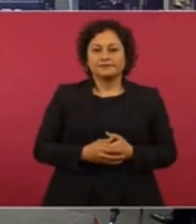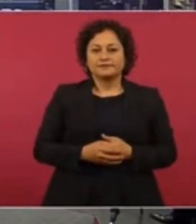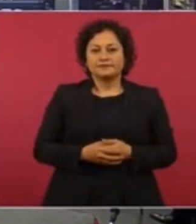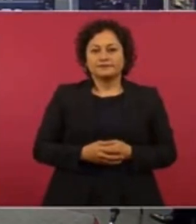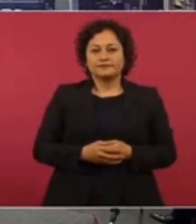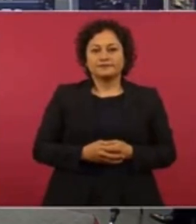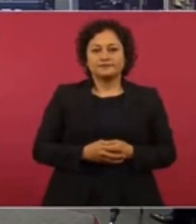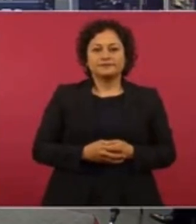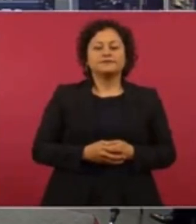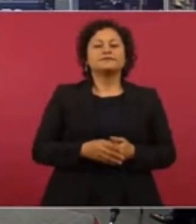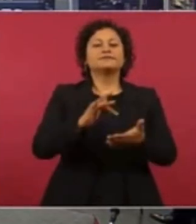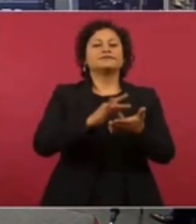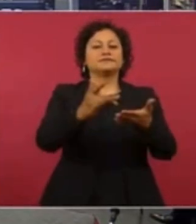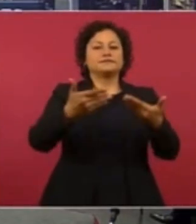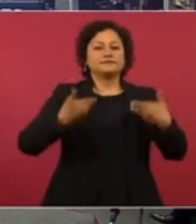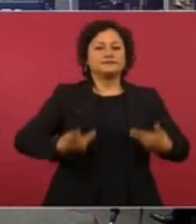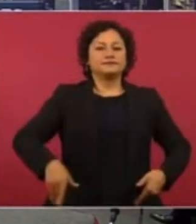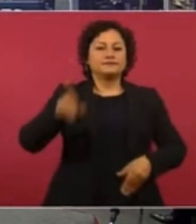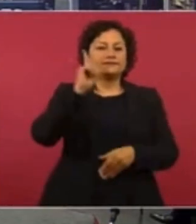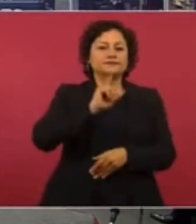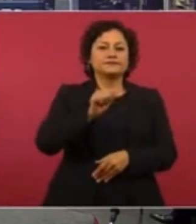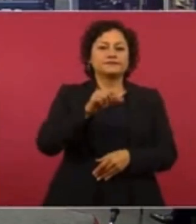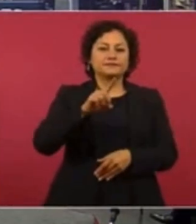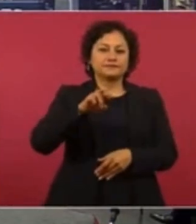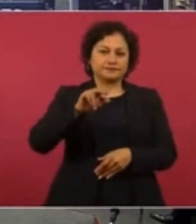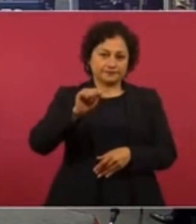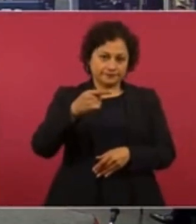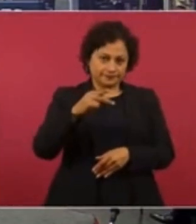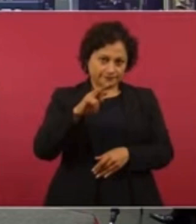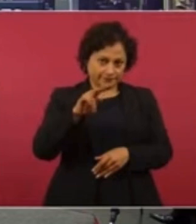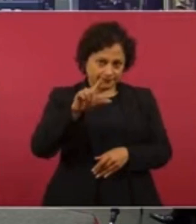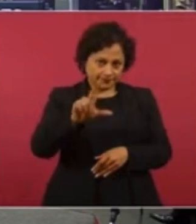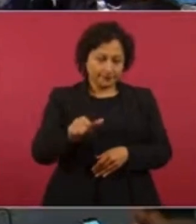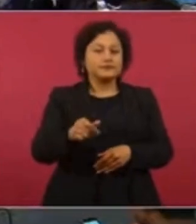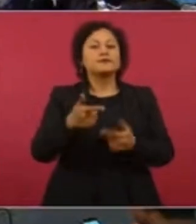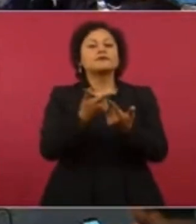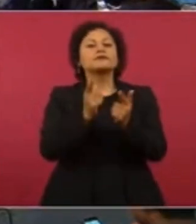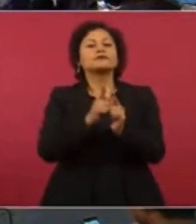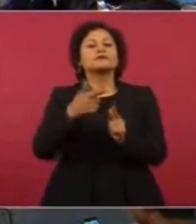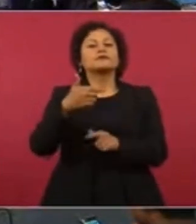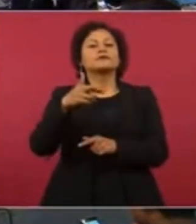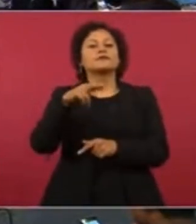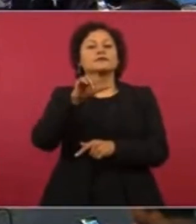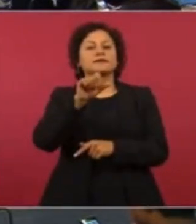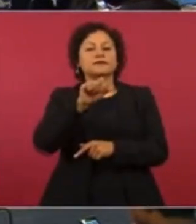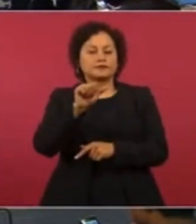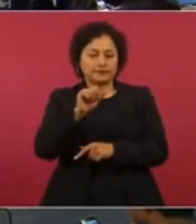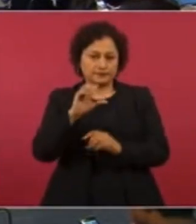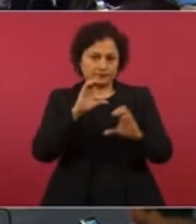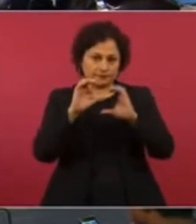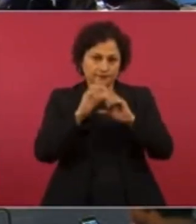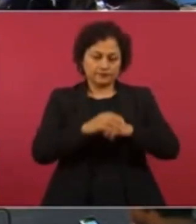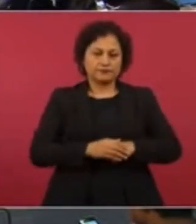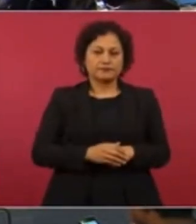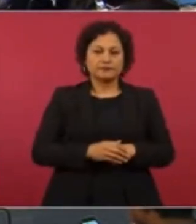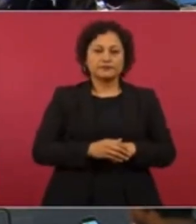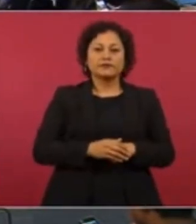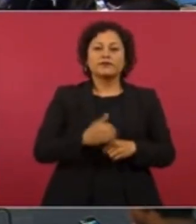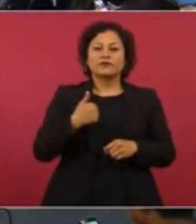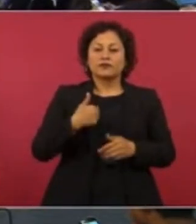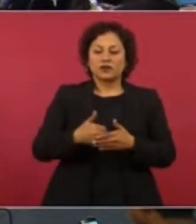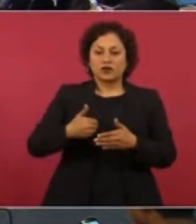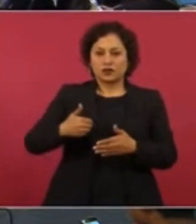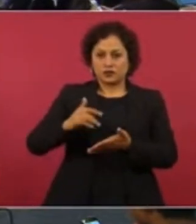Gracias, Presidente. Sandra Aguilera de Grupo Larza Comunicaciones. Antes que nada, quiero darle las gracias a la Secretaria del